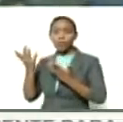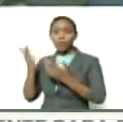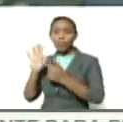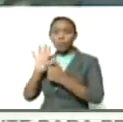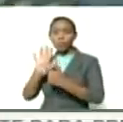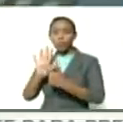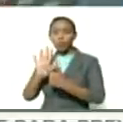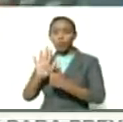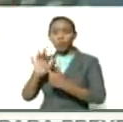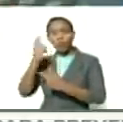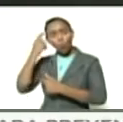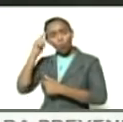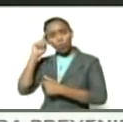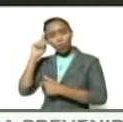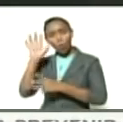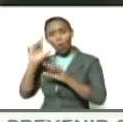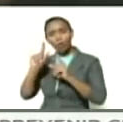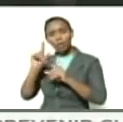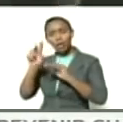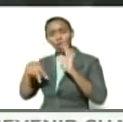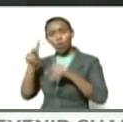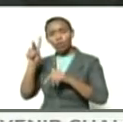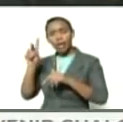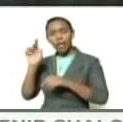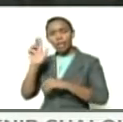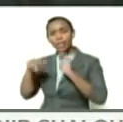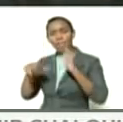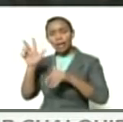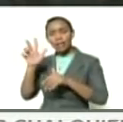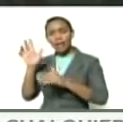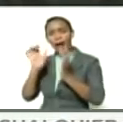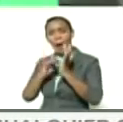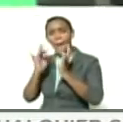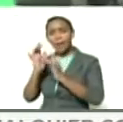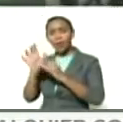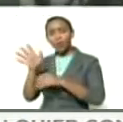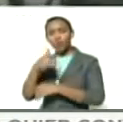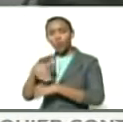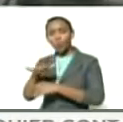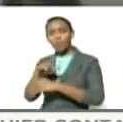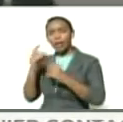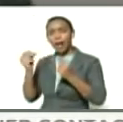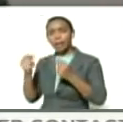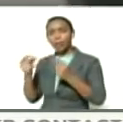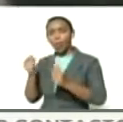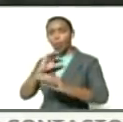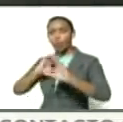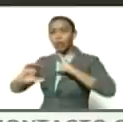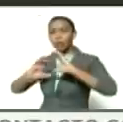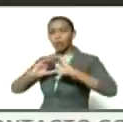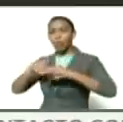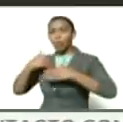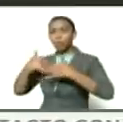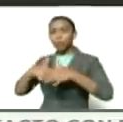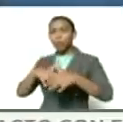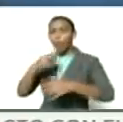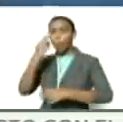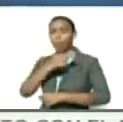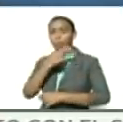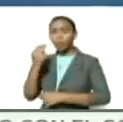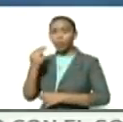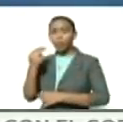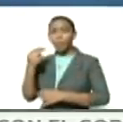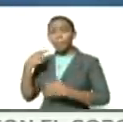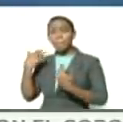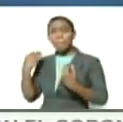demostrado recordemos el 11 el 12 y el 13 de abril donde se activó la comunicación militante y comprometida presidente